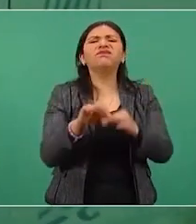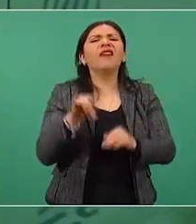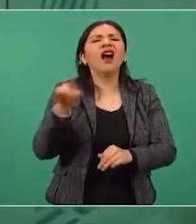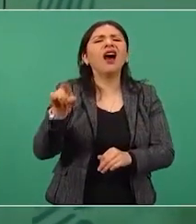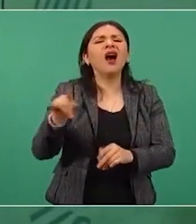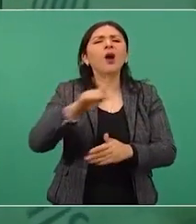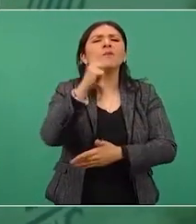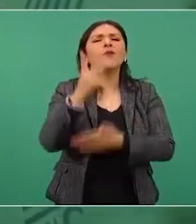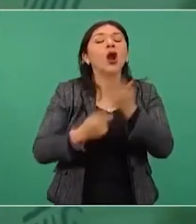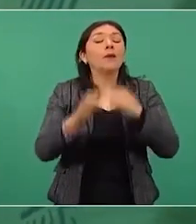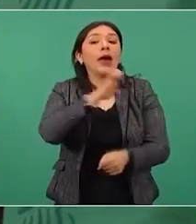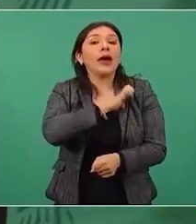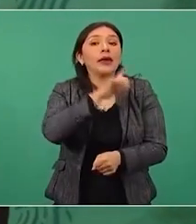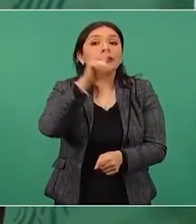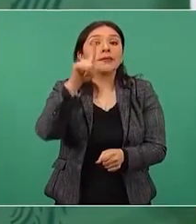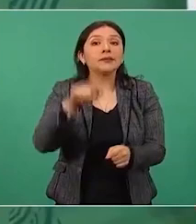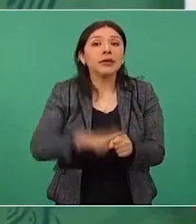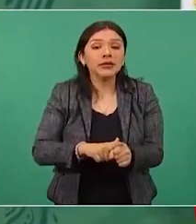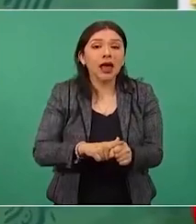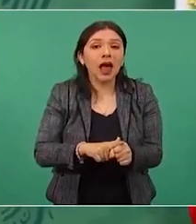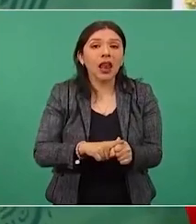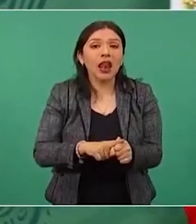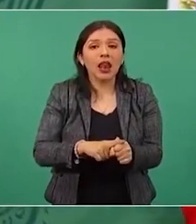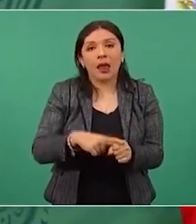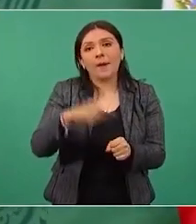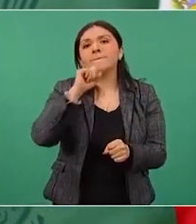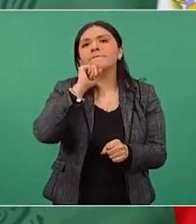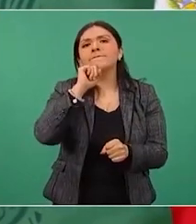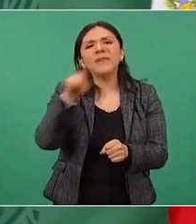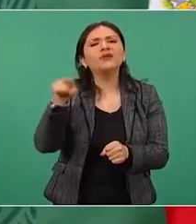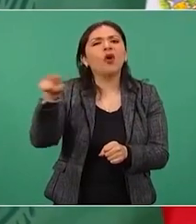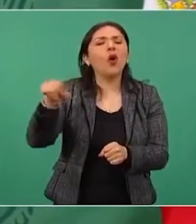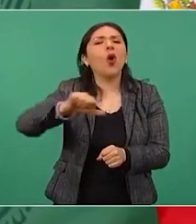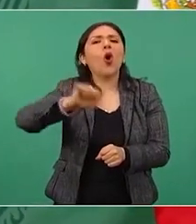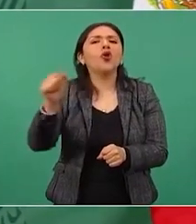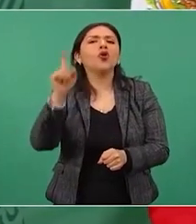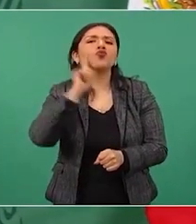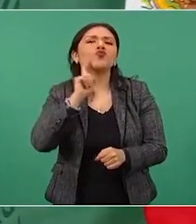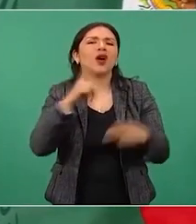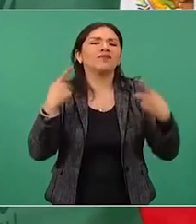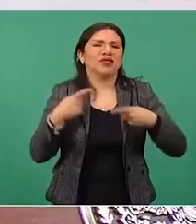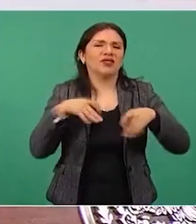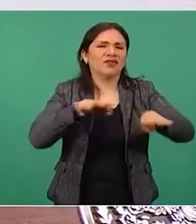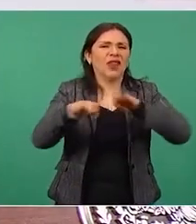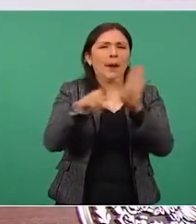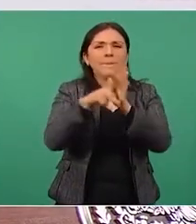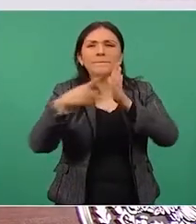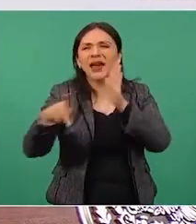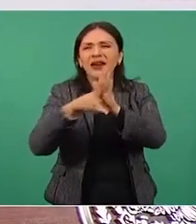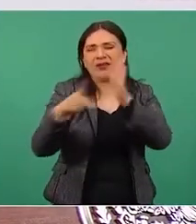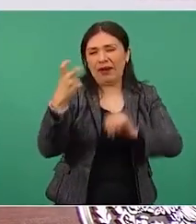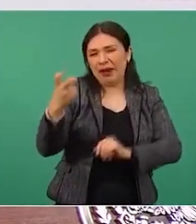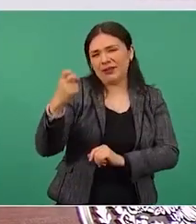especial de también de otra periodista que en ese tiempo